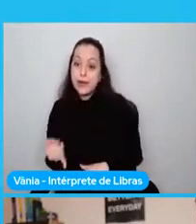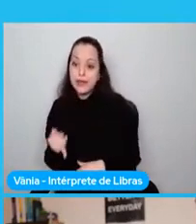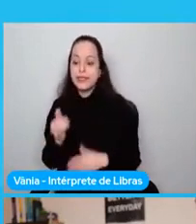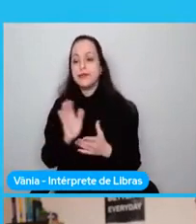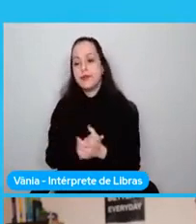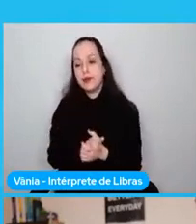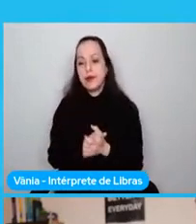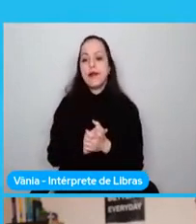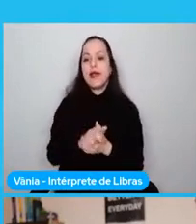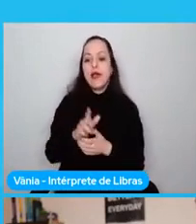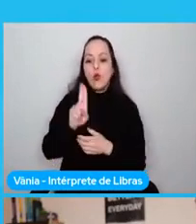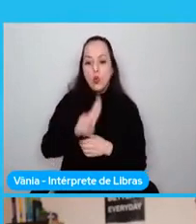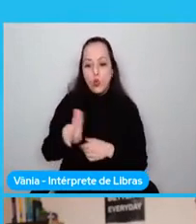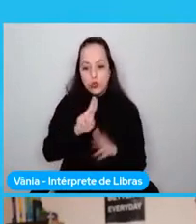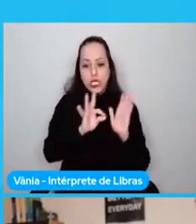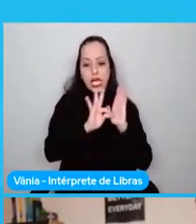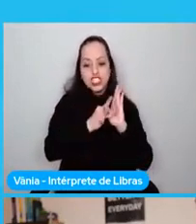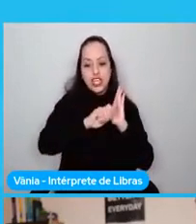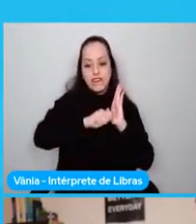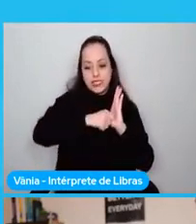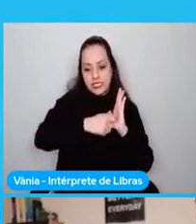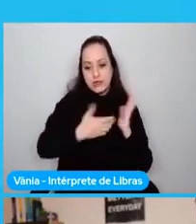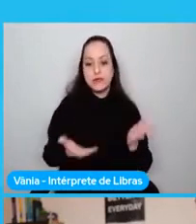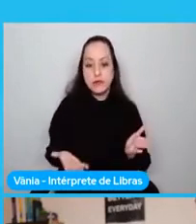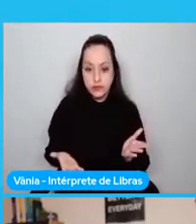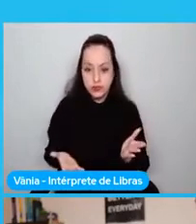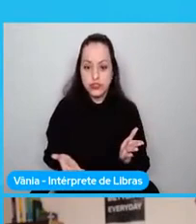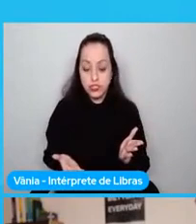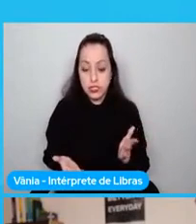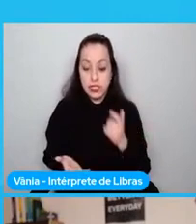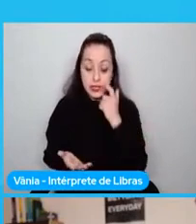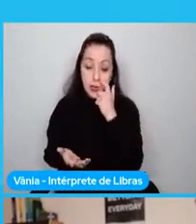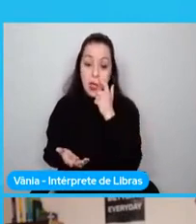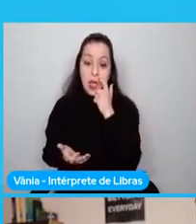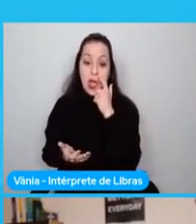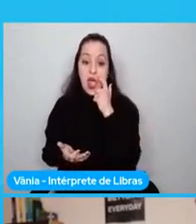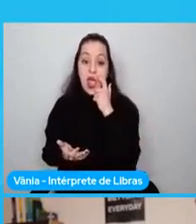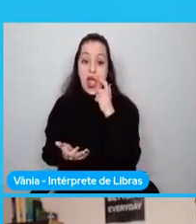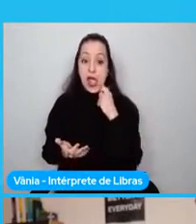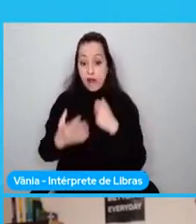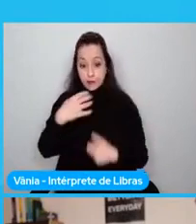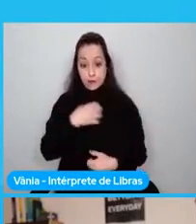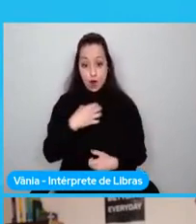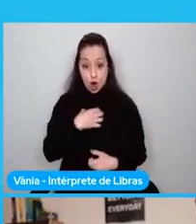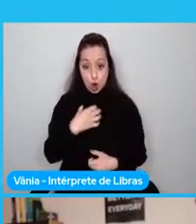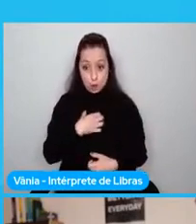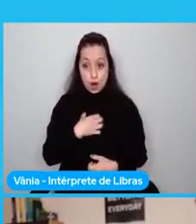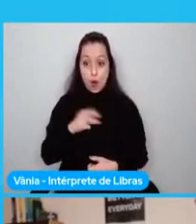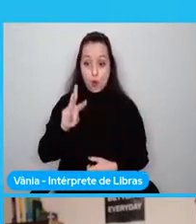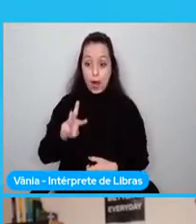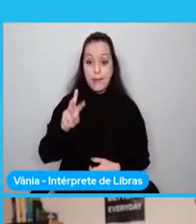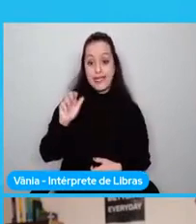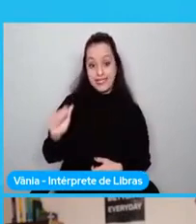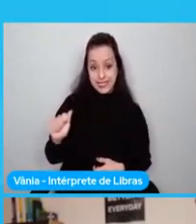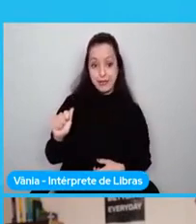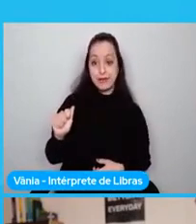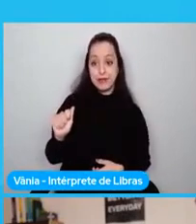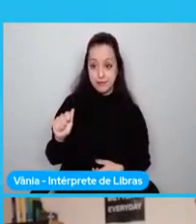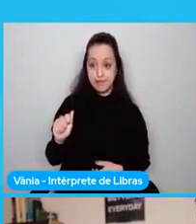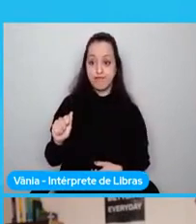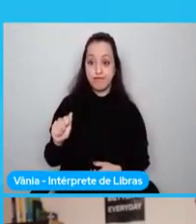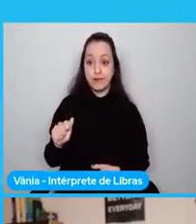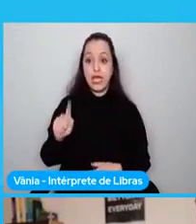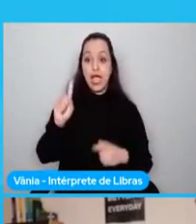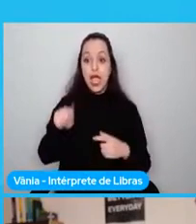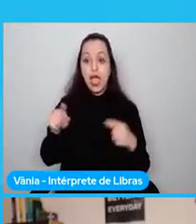con JavaScript. Entonces, por la forma como WebAssembly se comunica con